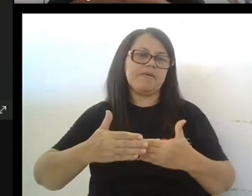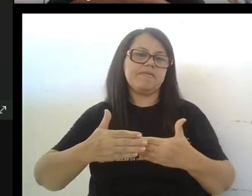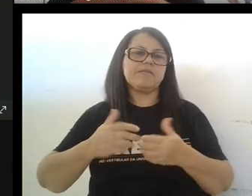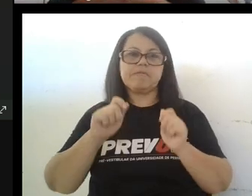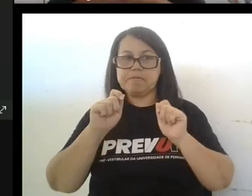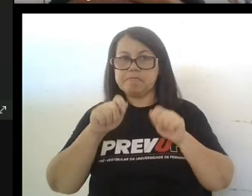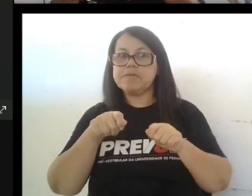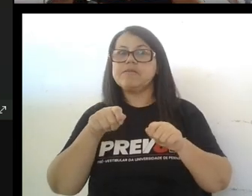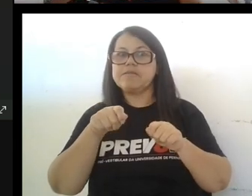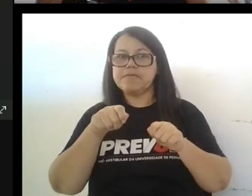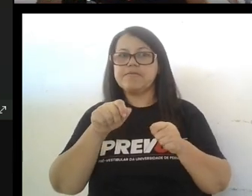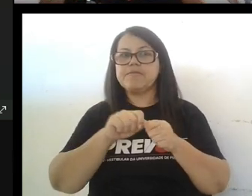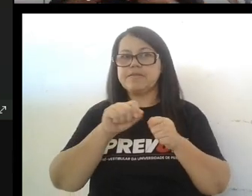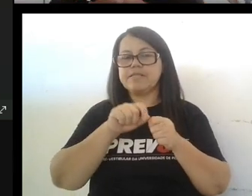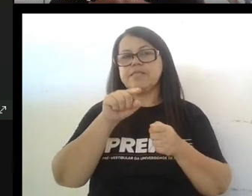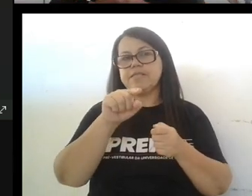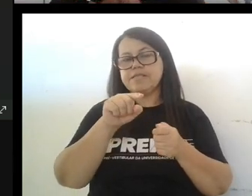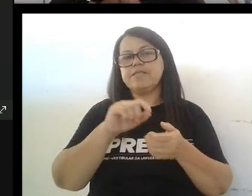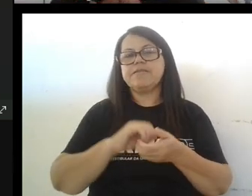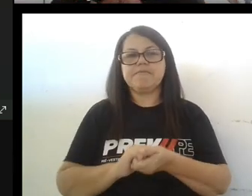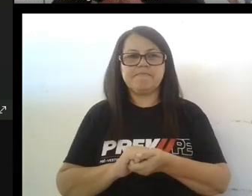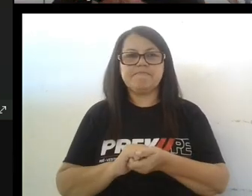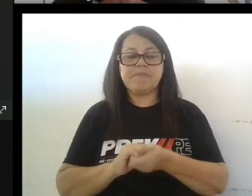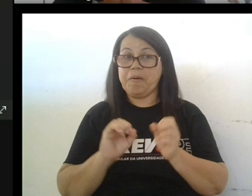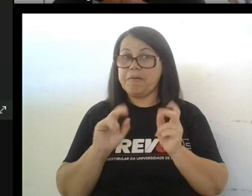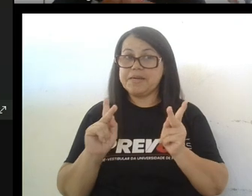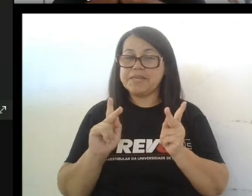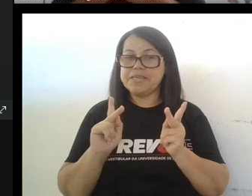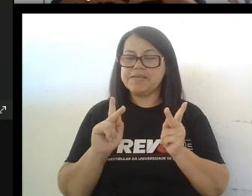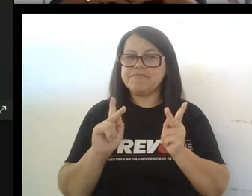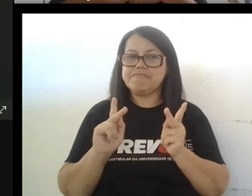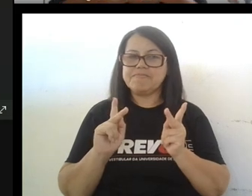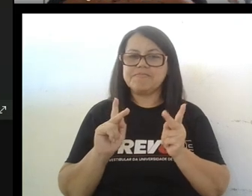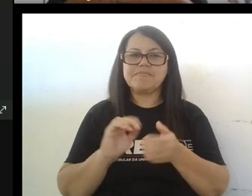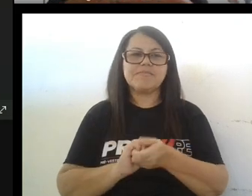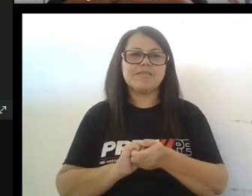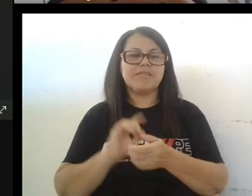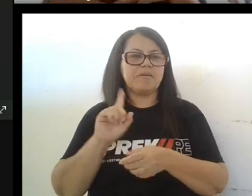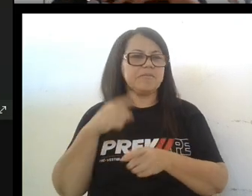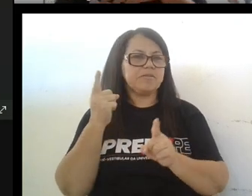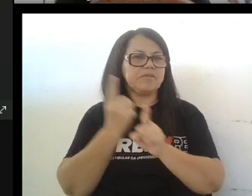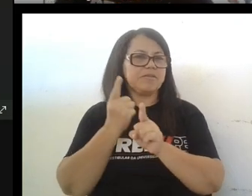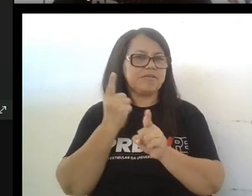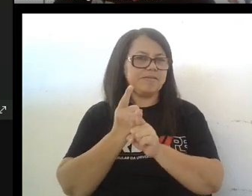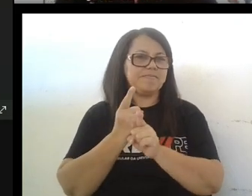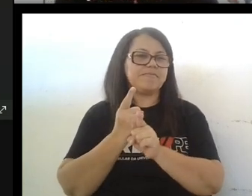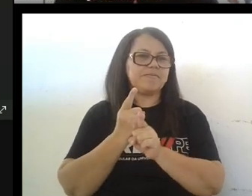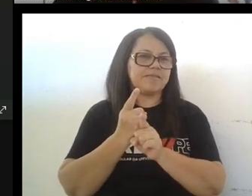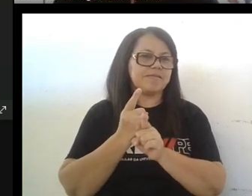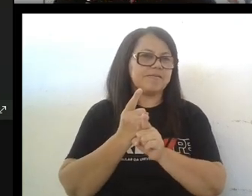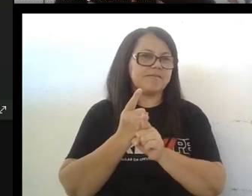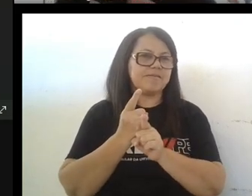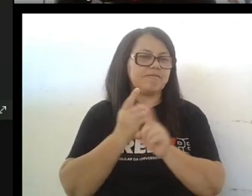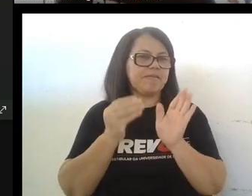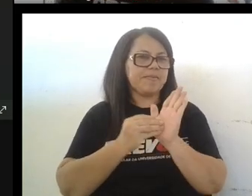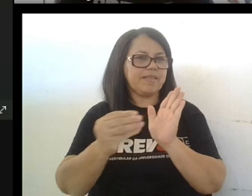posiblemente a lo largo de vuestra vida podéis hacerlo eh un gustazo nos vemos en el próximo encuentro